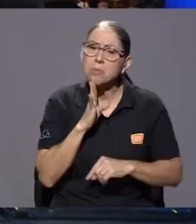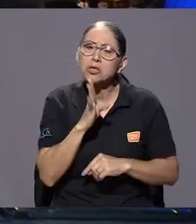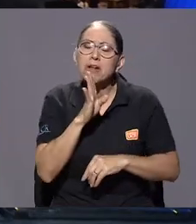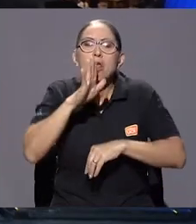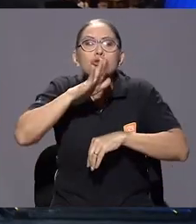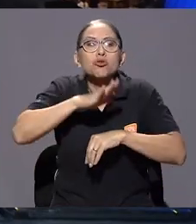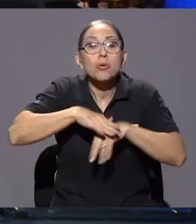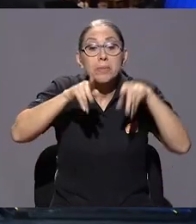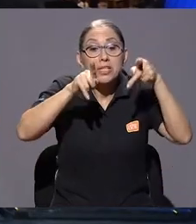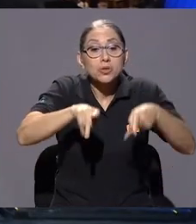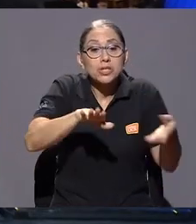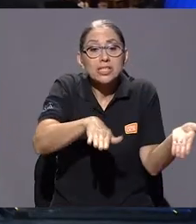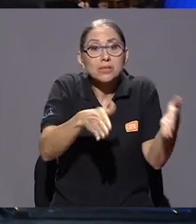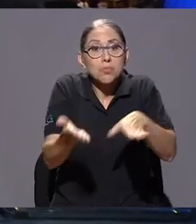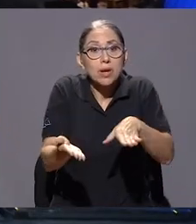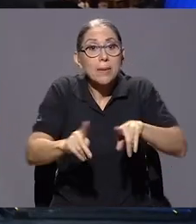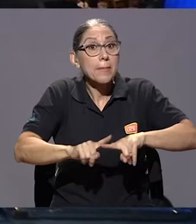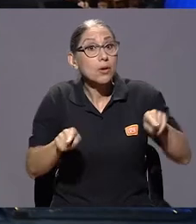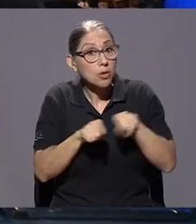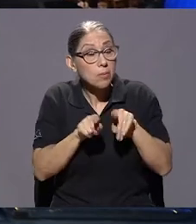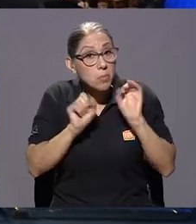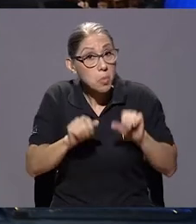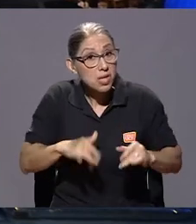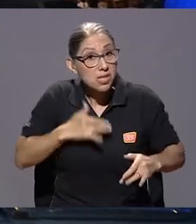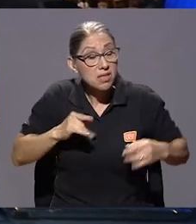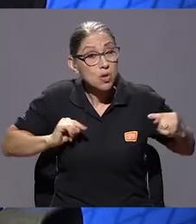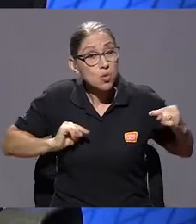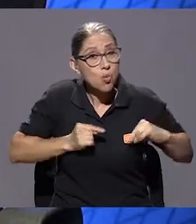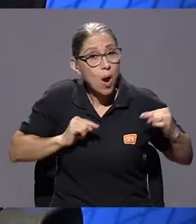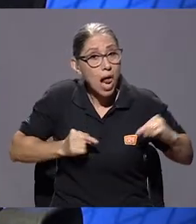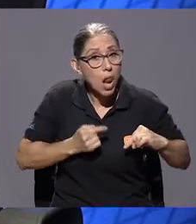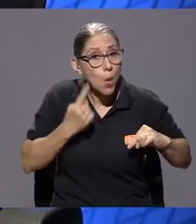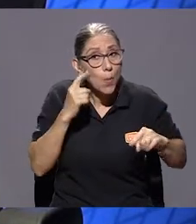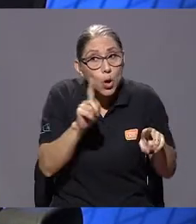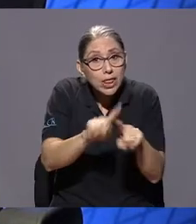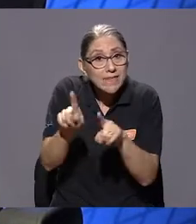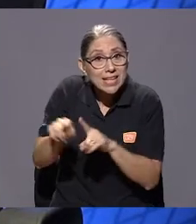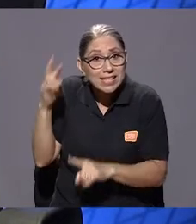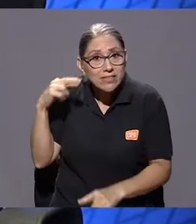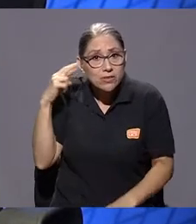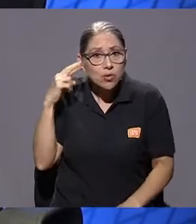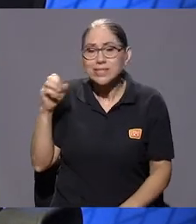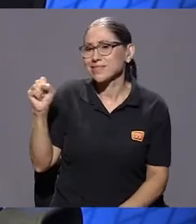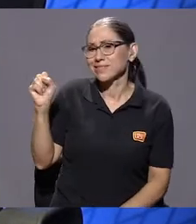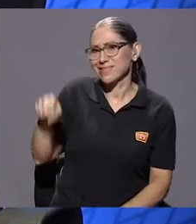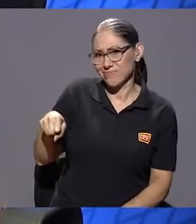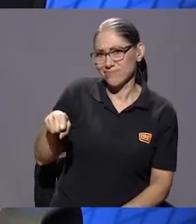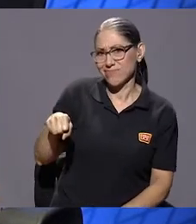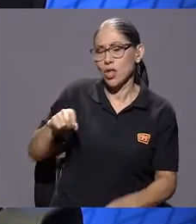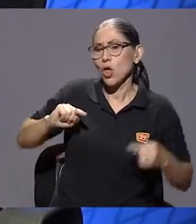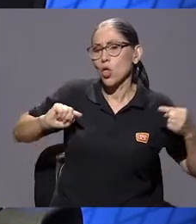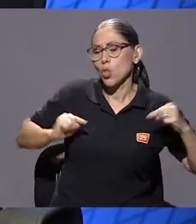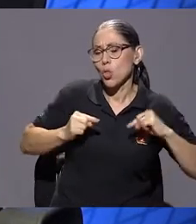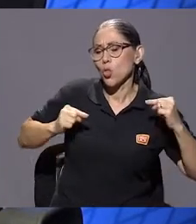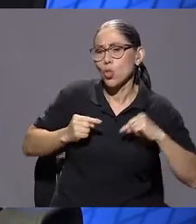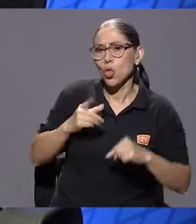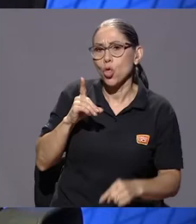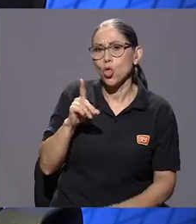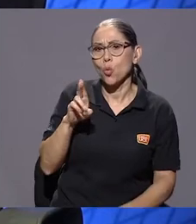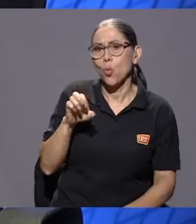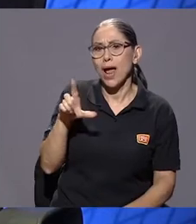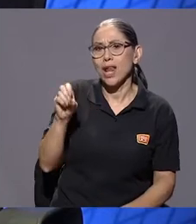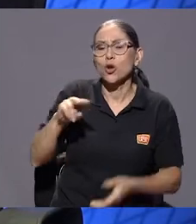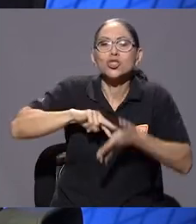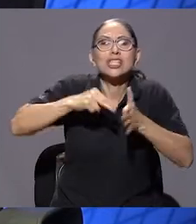pero el duelo se puede experimentar también por otro tipo de pérdidas. Sí, el duelo lo tenemos que entender como una readaptación a cualquier